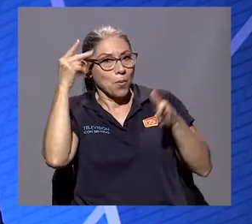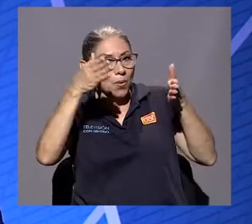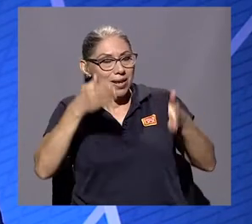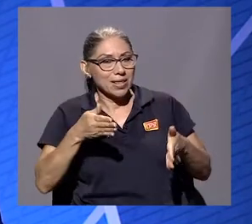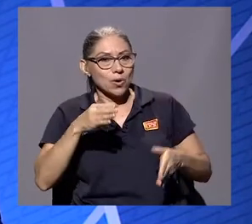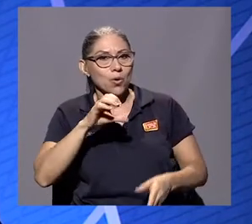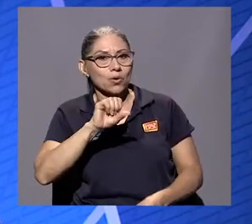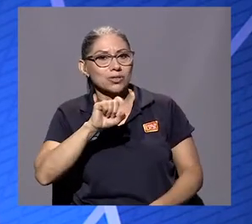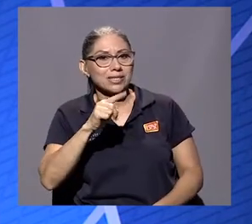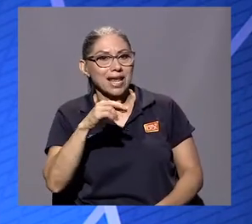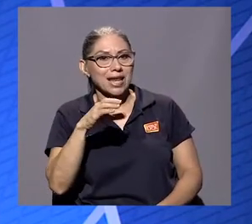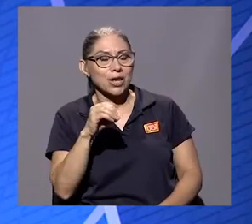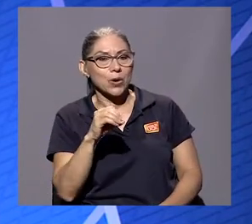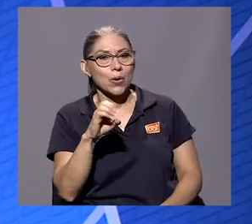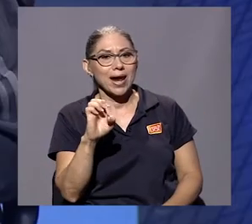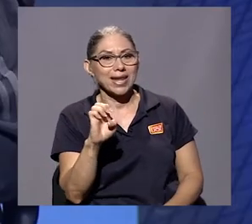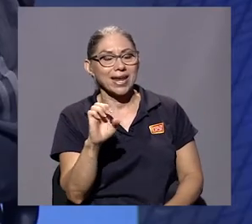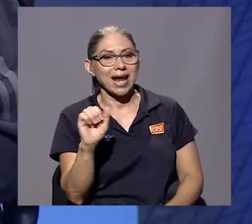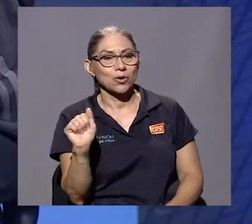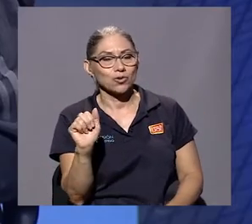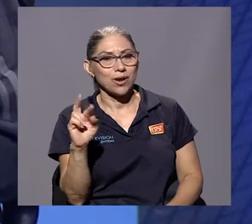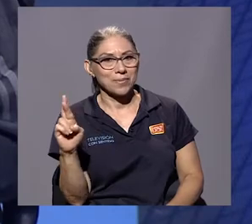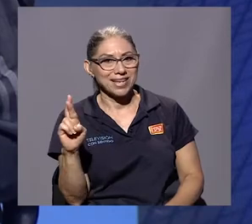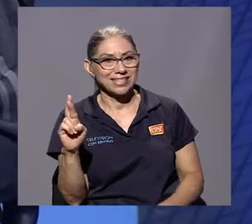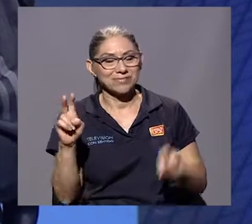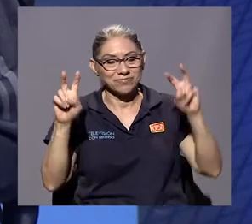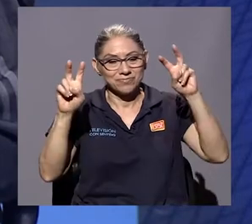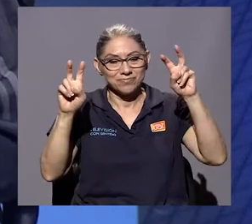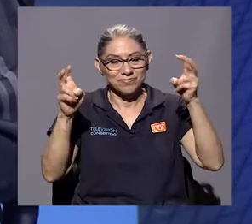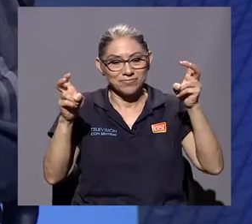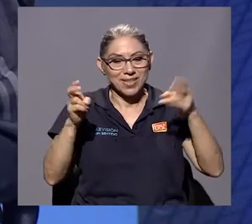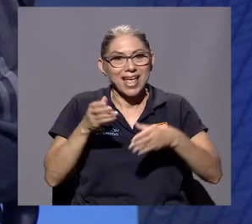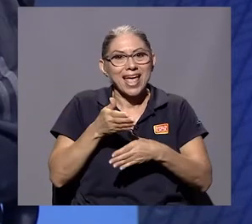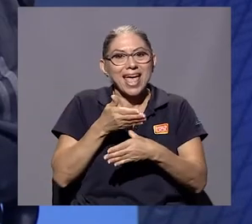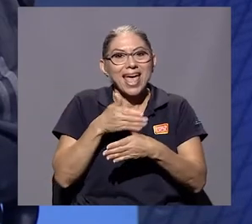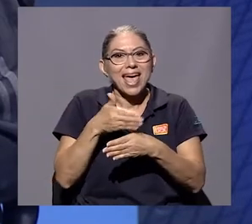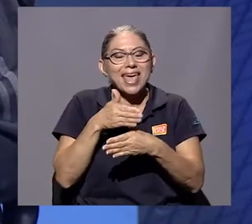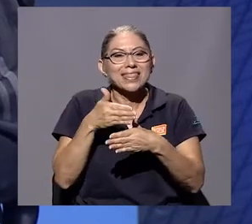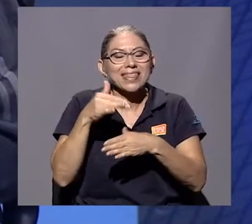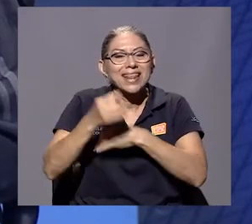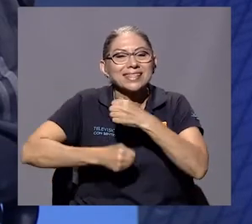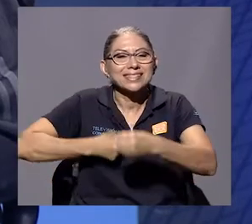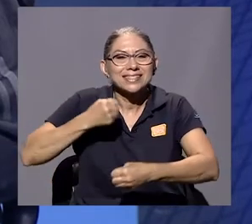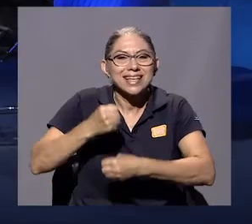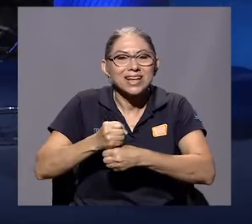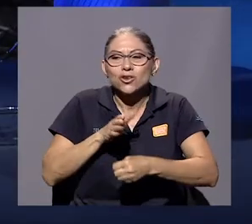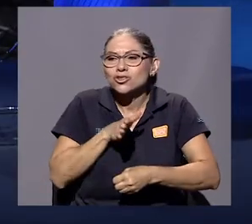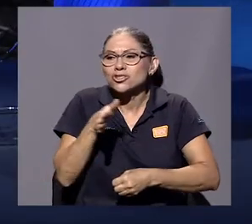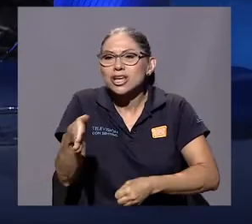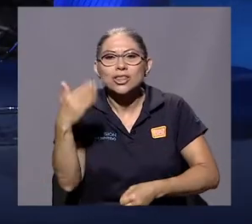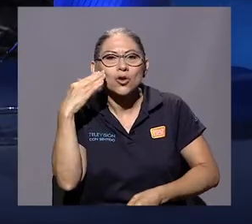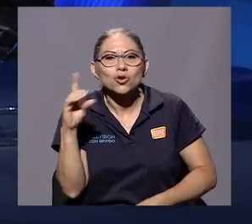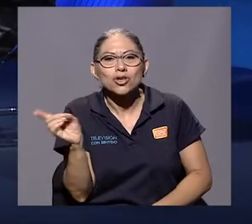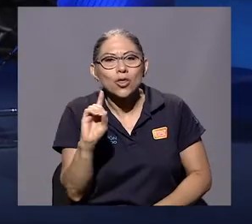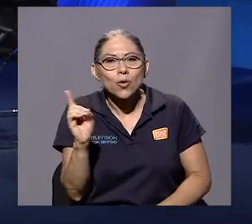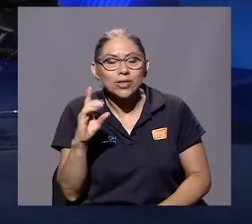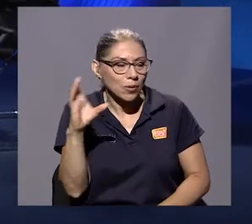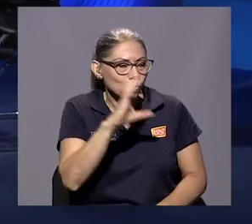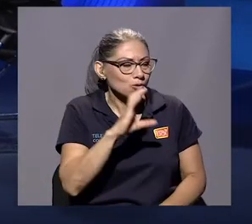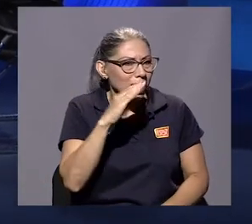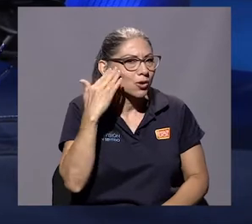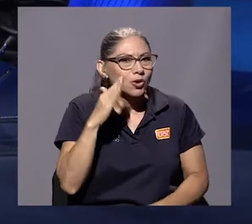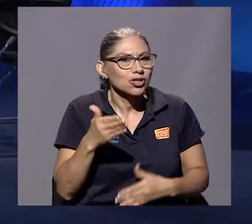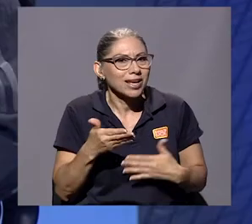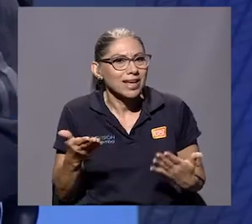don Sergio Eri Cardón Ramírez y entre siglos, yendo no sé dónde, buscando sé qué. ¿Cómo está, don